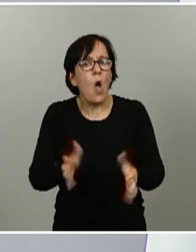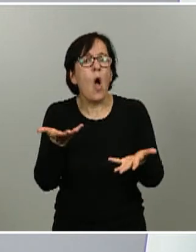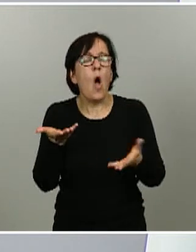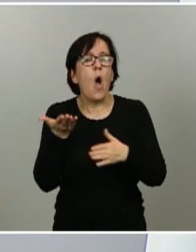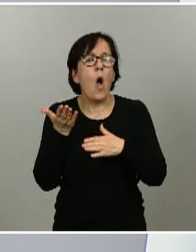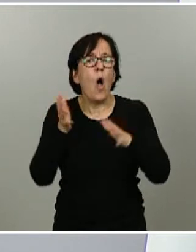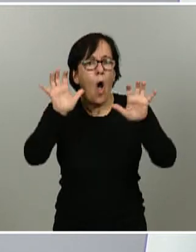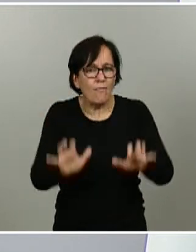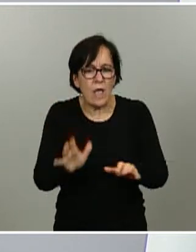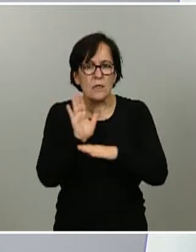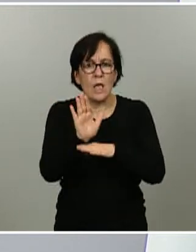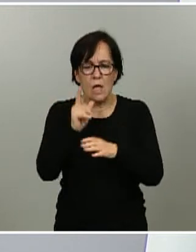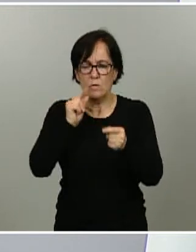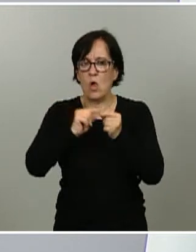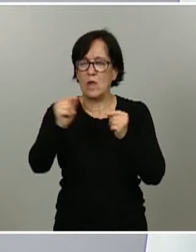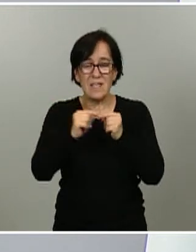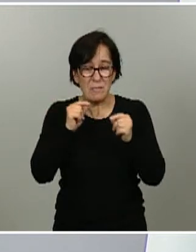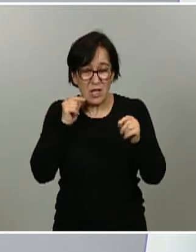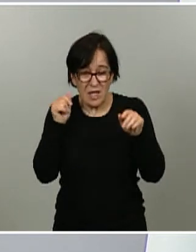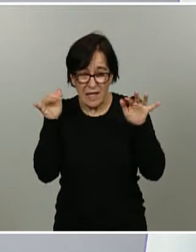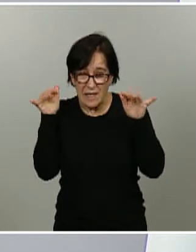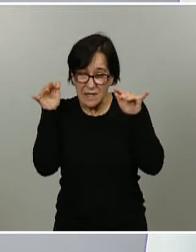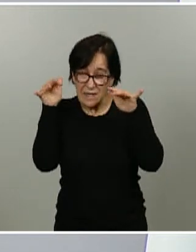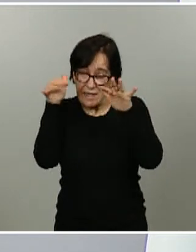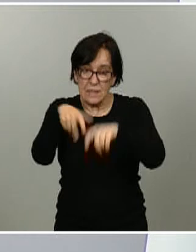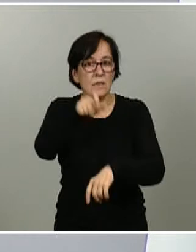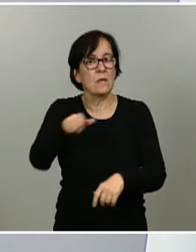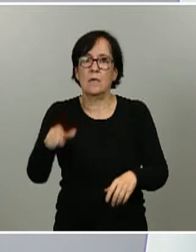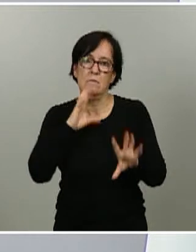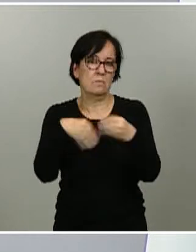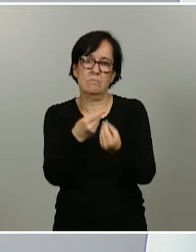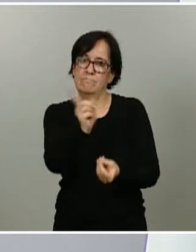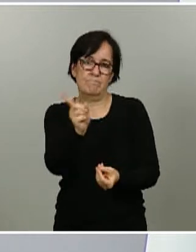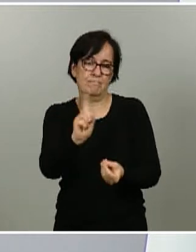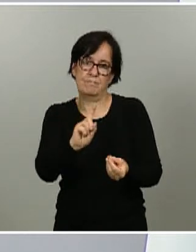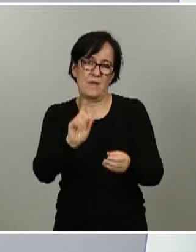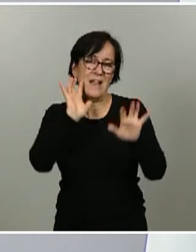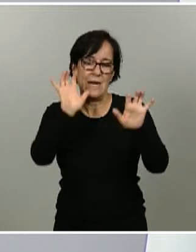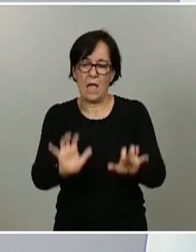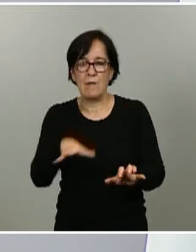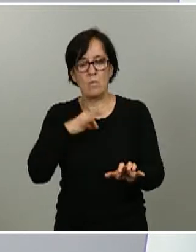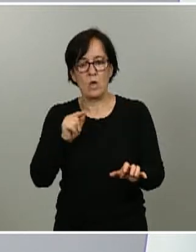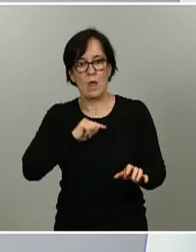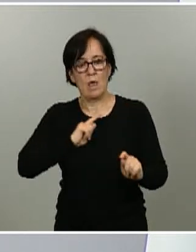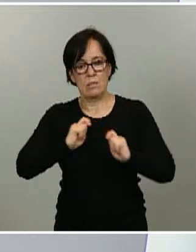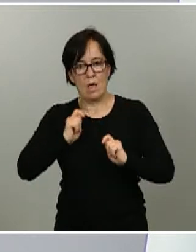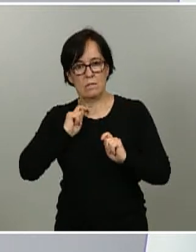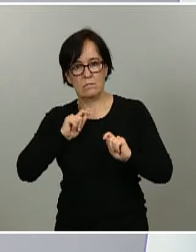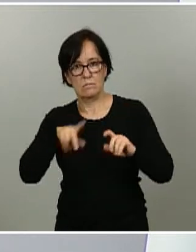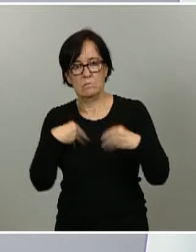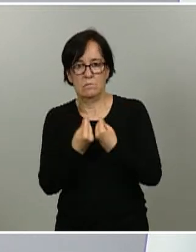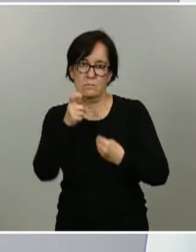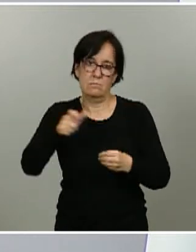permitidas pero todo aquello que provoque aglomeraciones físicas no está permitido las rebajas pueden suscitar estas aglomeraciones y no están permitidas